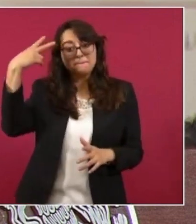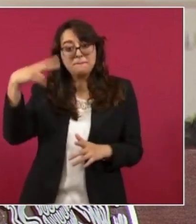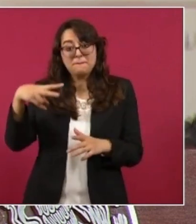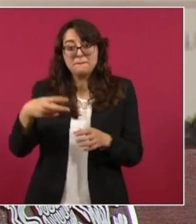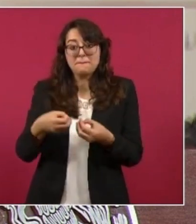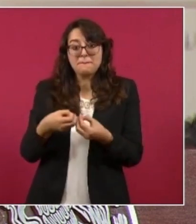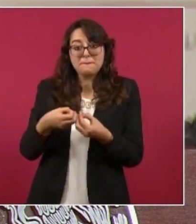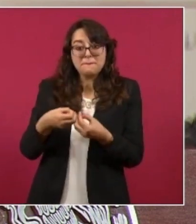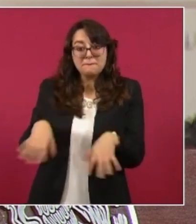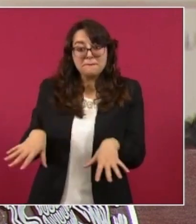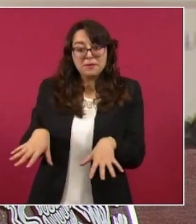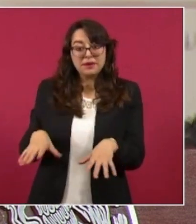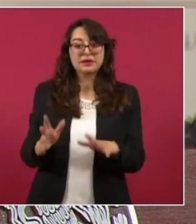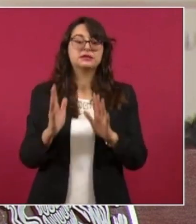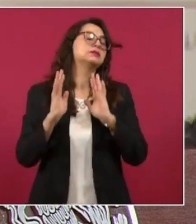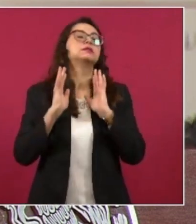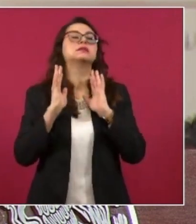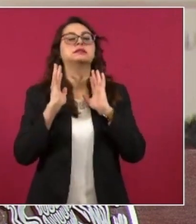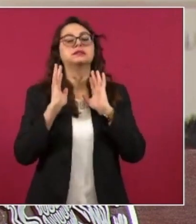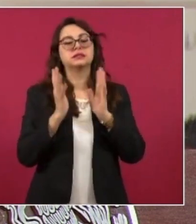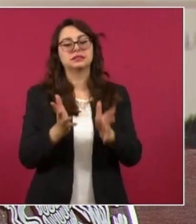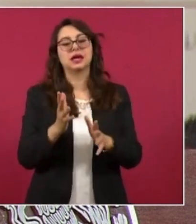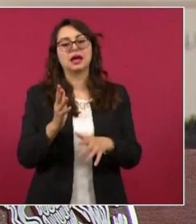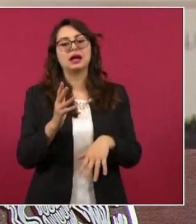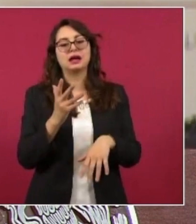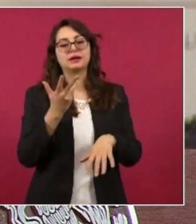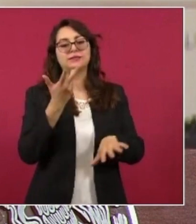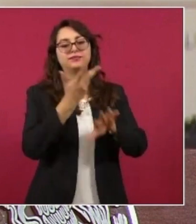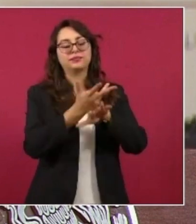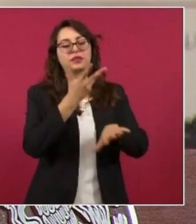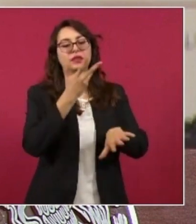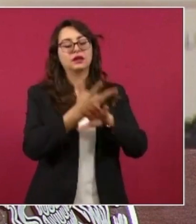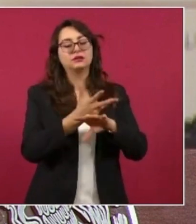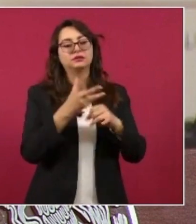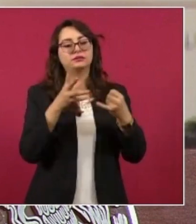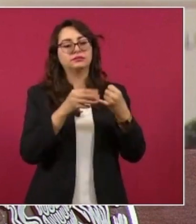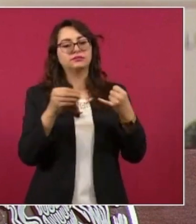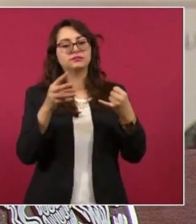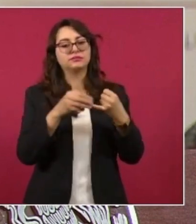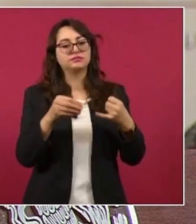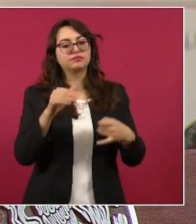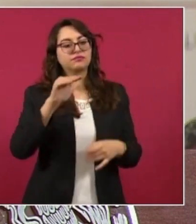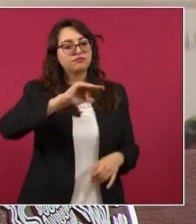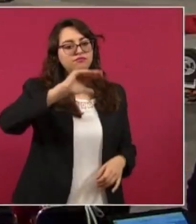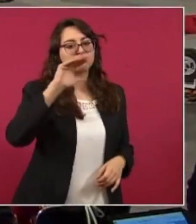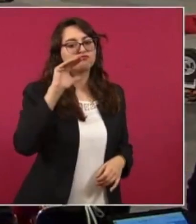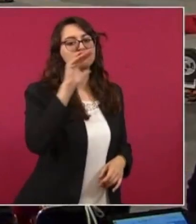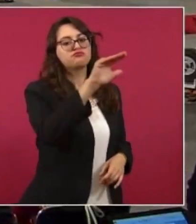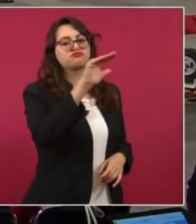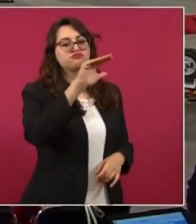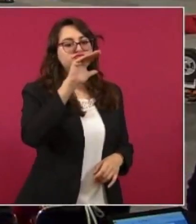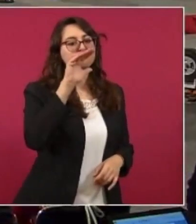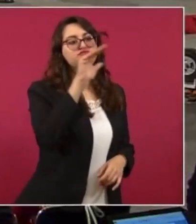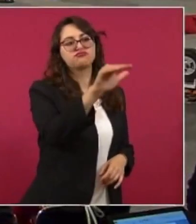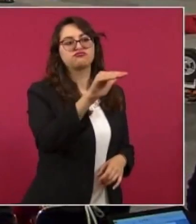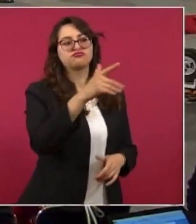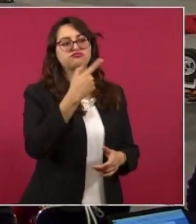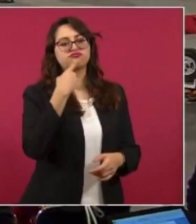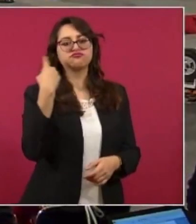ha acudido a los tribunales civiles del Estado de Florida, en donde se encuentra gran cantidad de